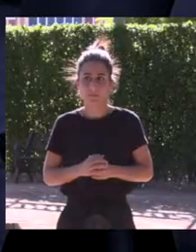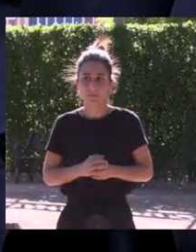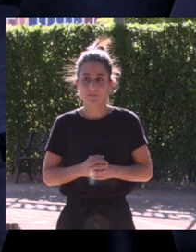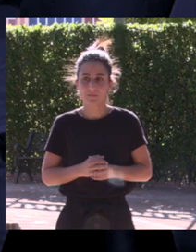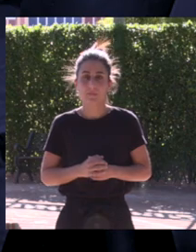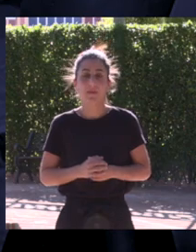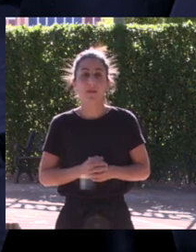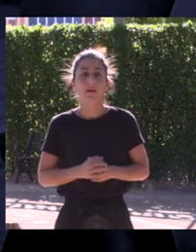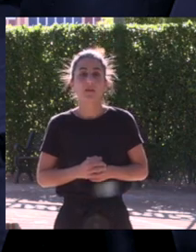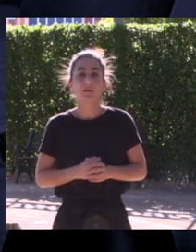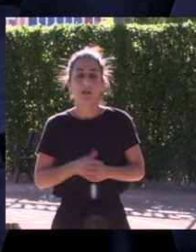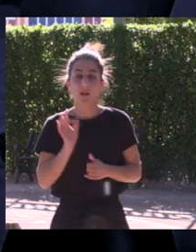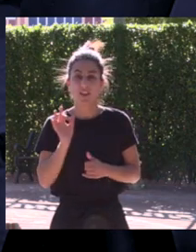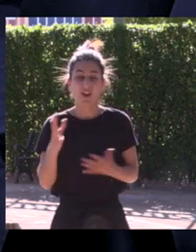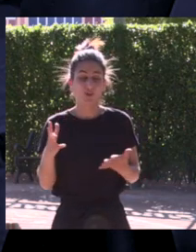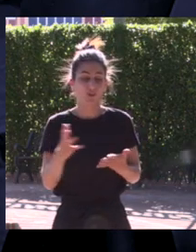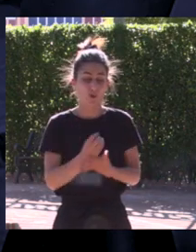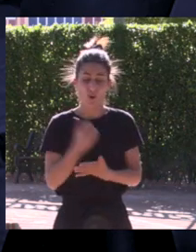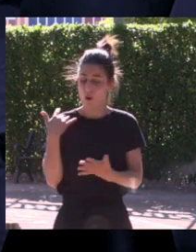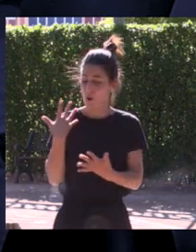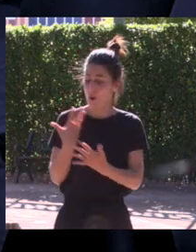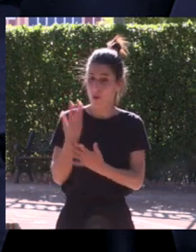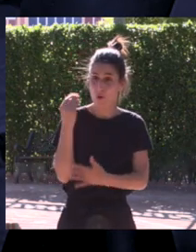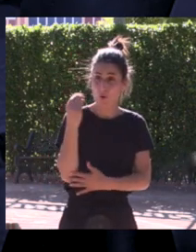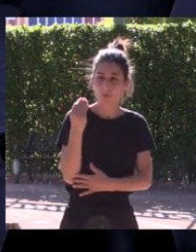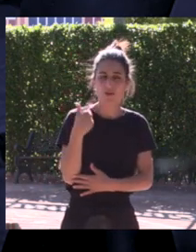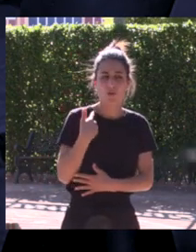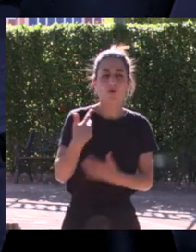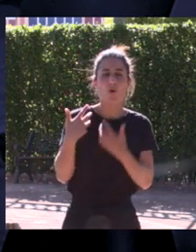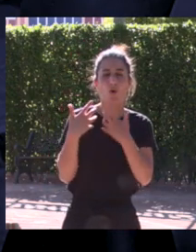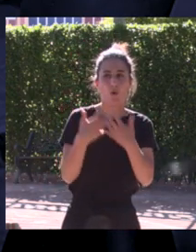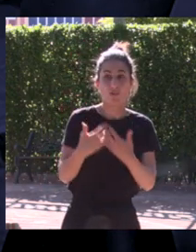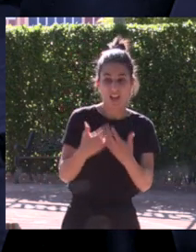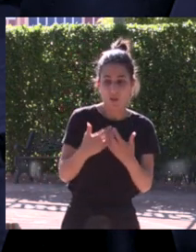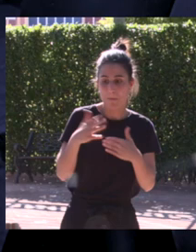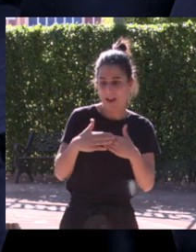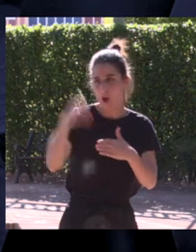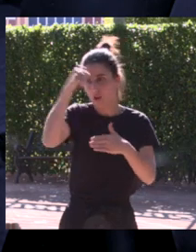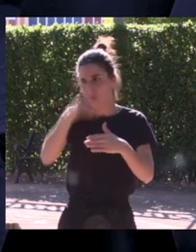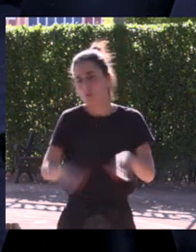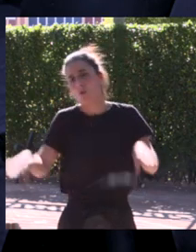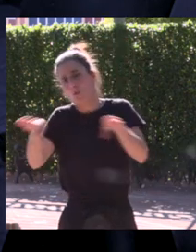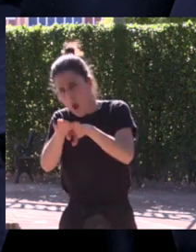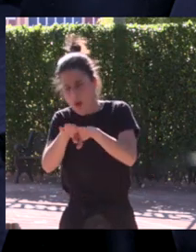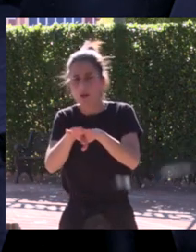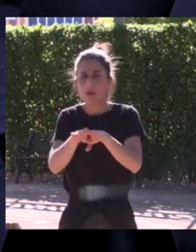la verdad es que yo me pasé toda mi juventud luchando por ser como los chicos